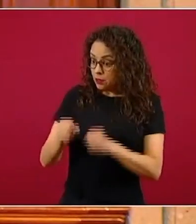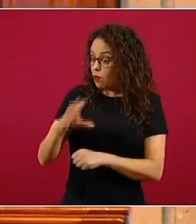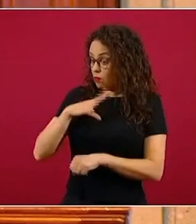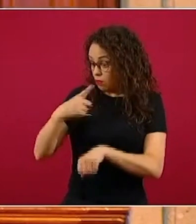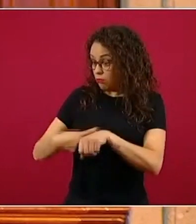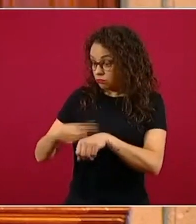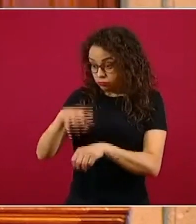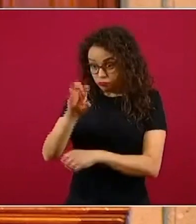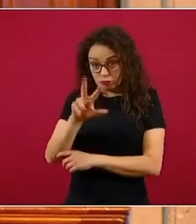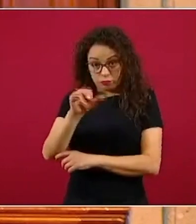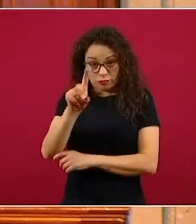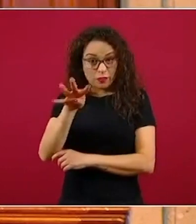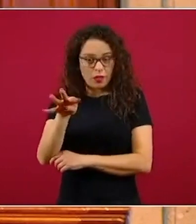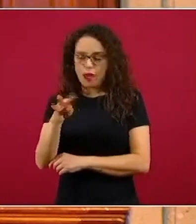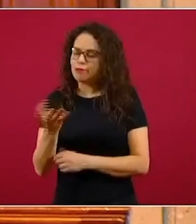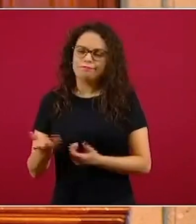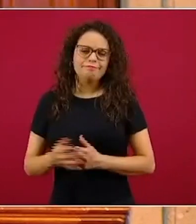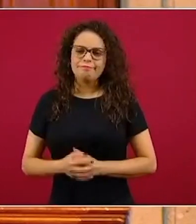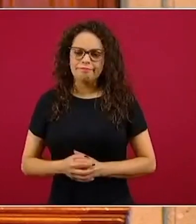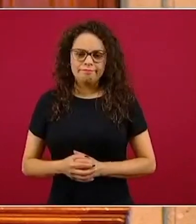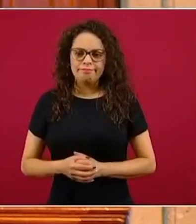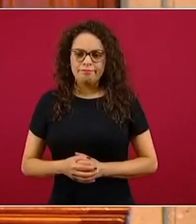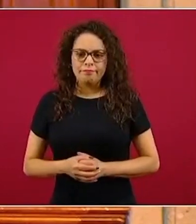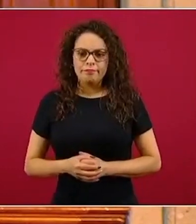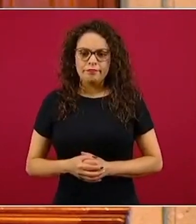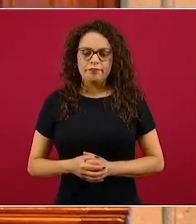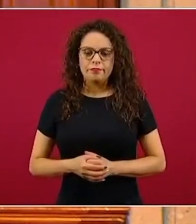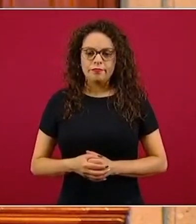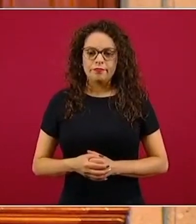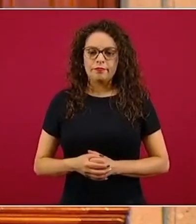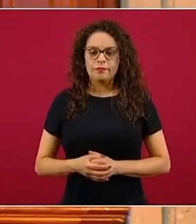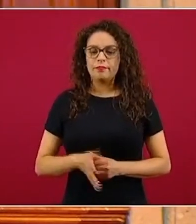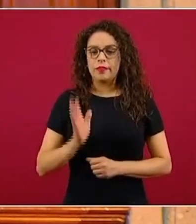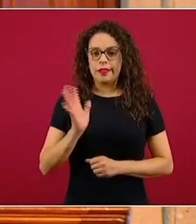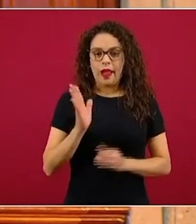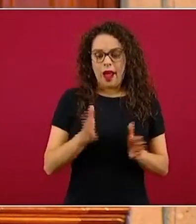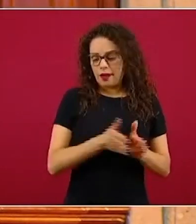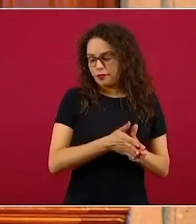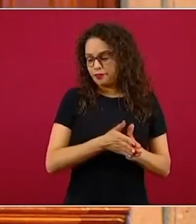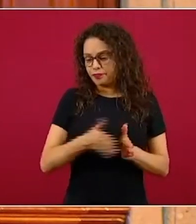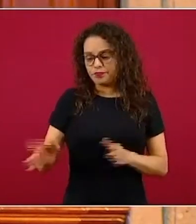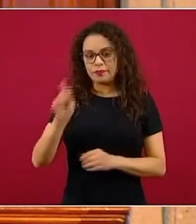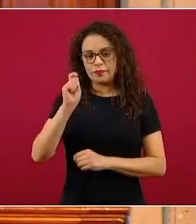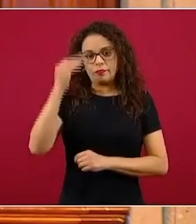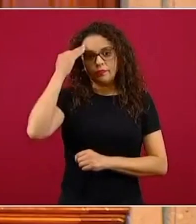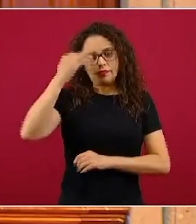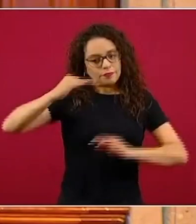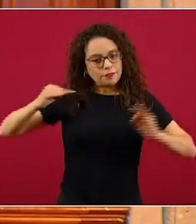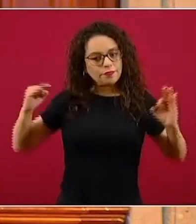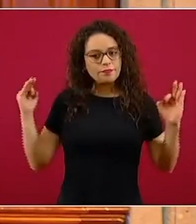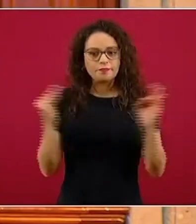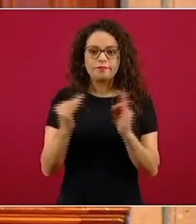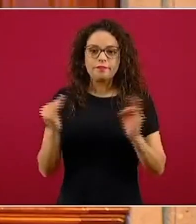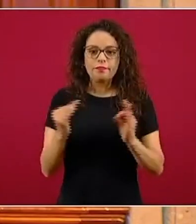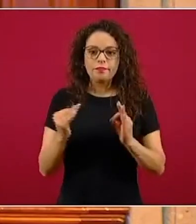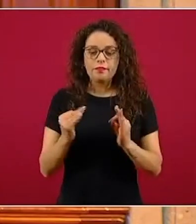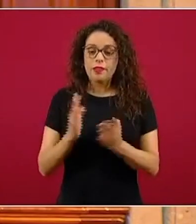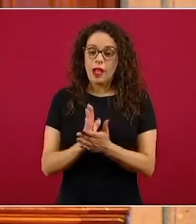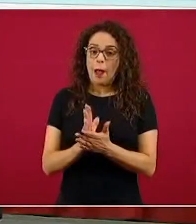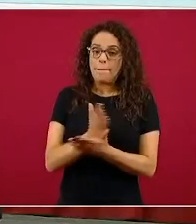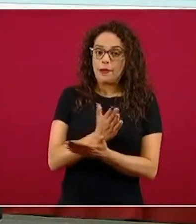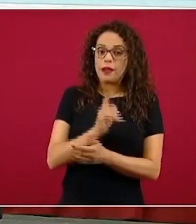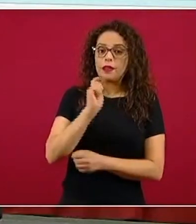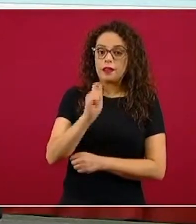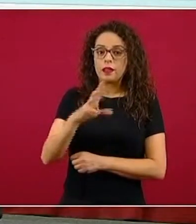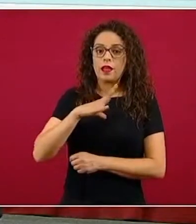dependencia federal detalló que se registraron 285 nuevos decesos en el país y 6.472 nuevos casos